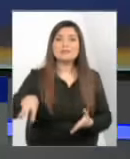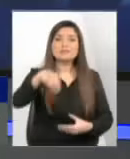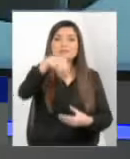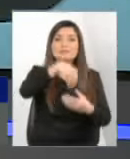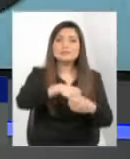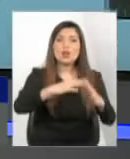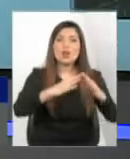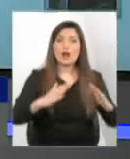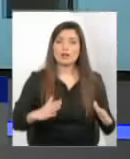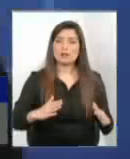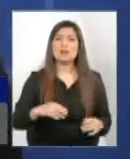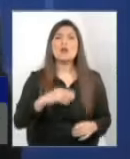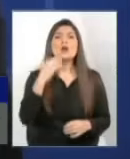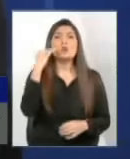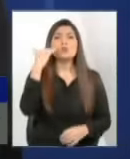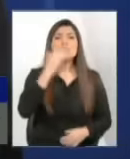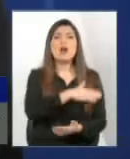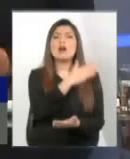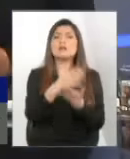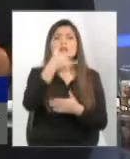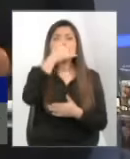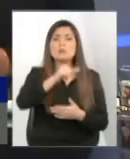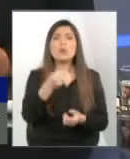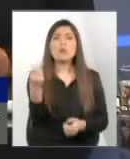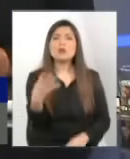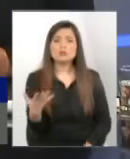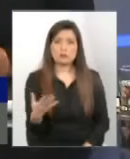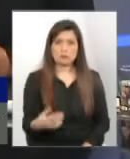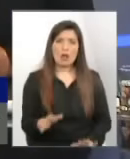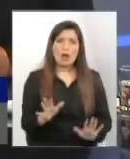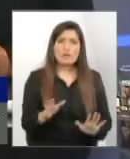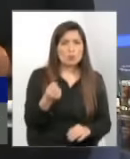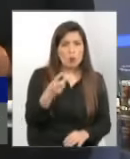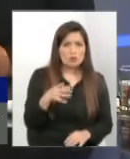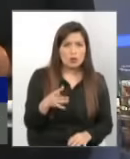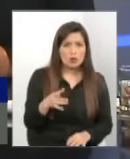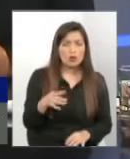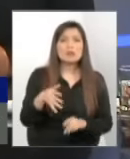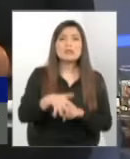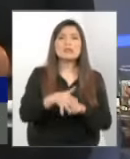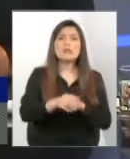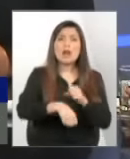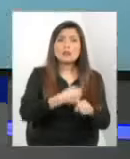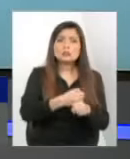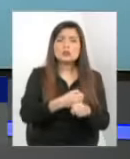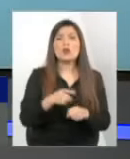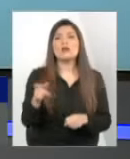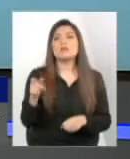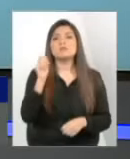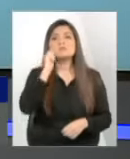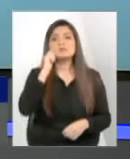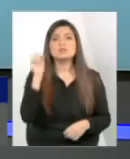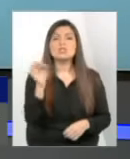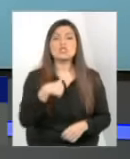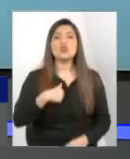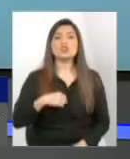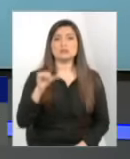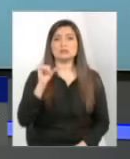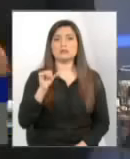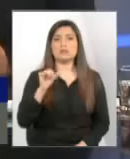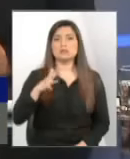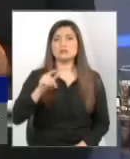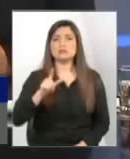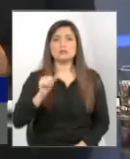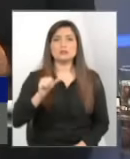debiera estar ¿cuánto puede quedar adentro? ¿Cuántos años? ¿15 años? Esa fue una medida de protección. Fue una medida de protección que se supone que es transitoria.